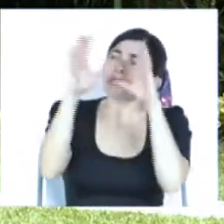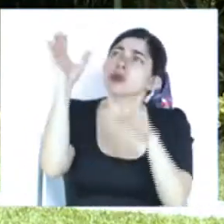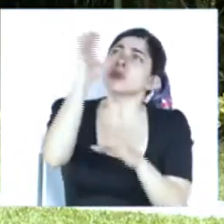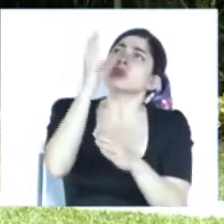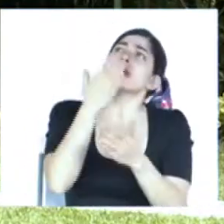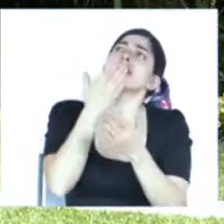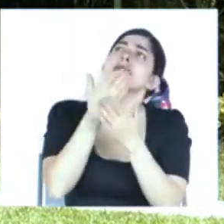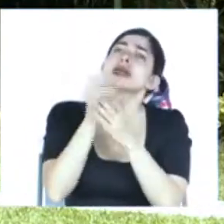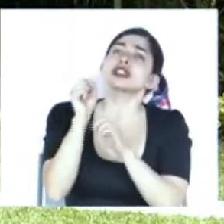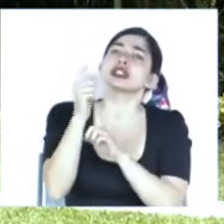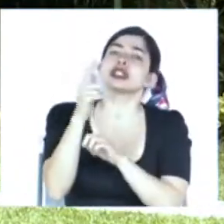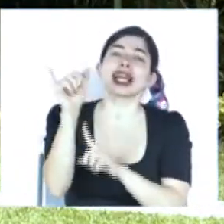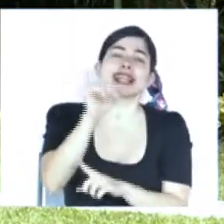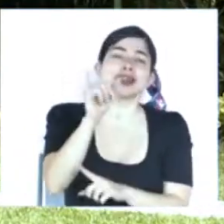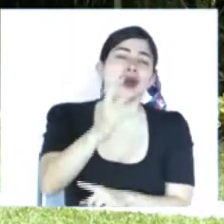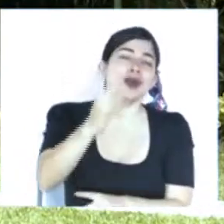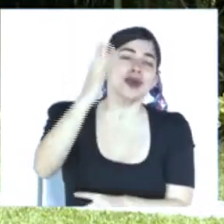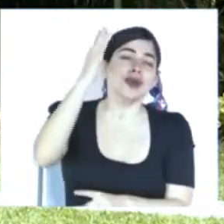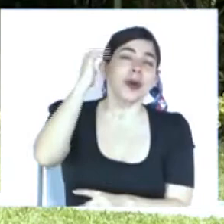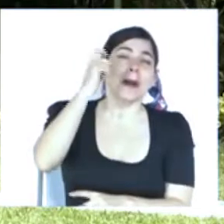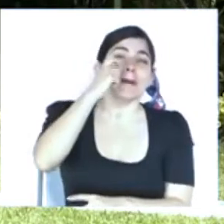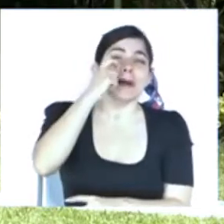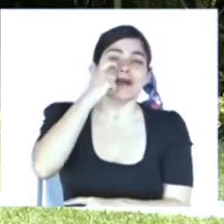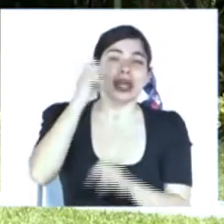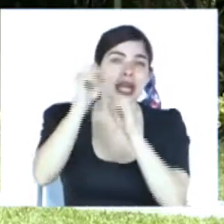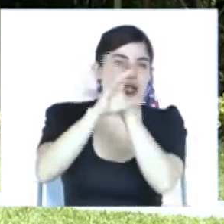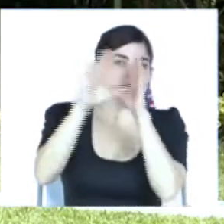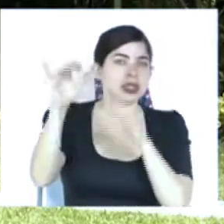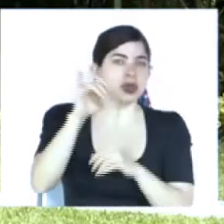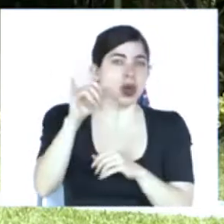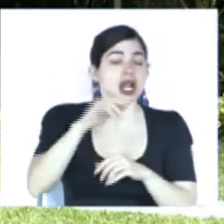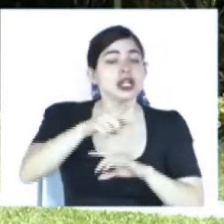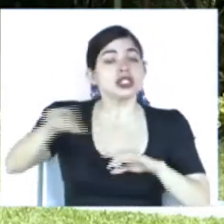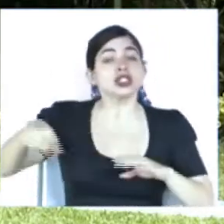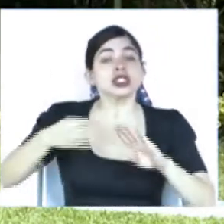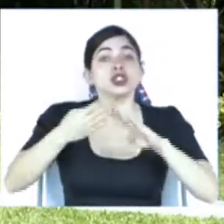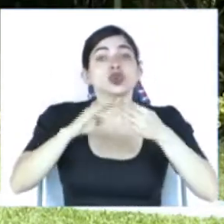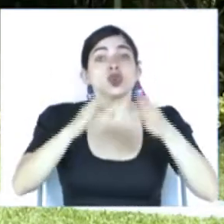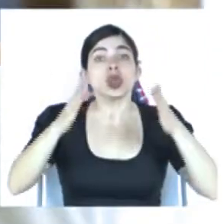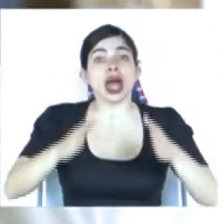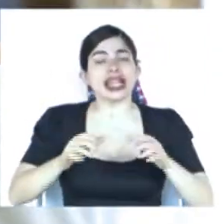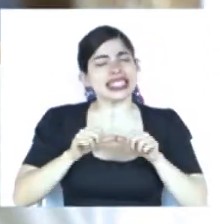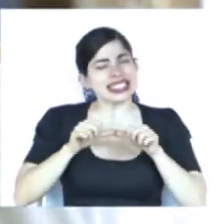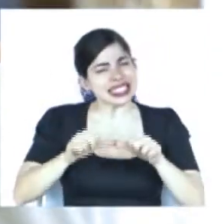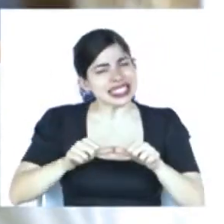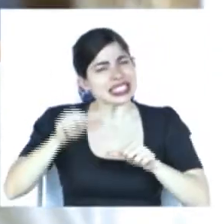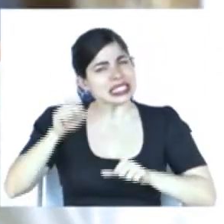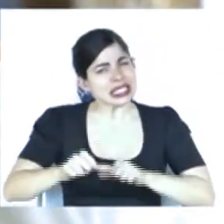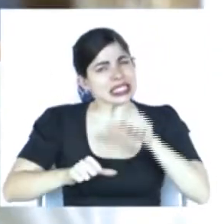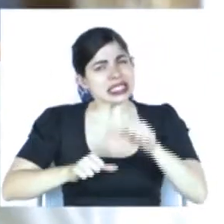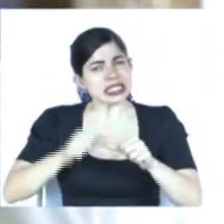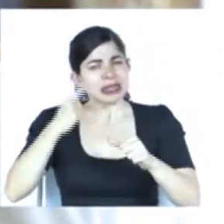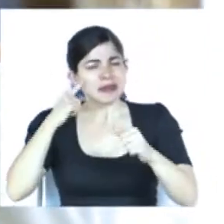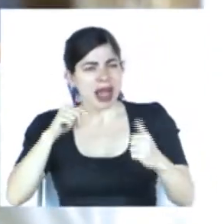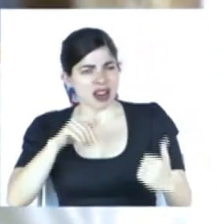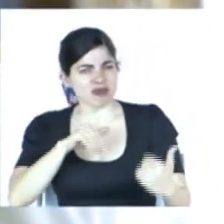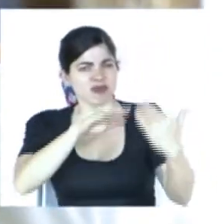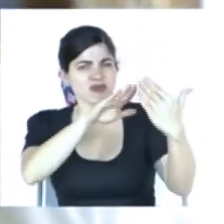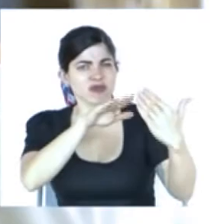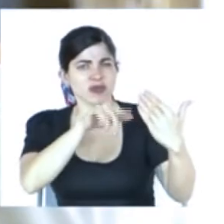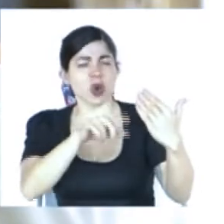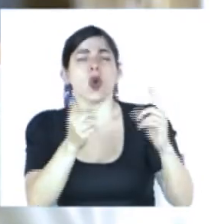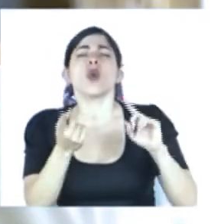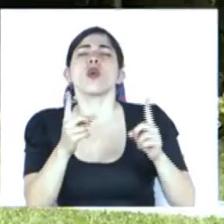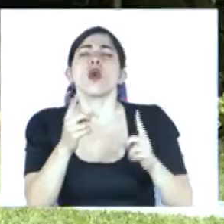social que tuvo Don Pepe. Sigamos luchando como fuerza ciudadana para poder librar esta batalla con las mejores